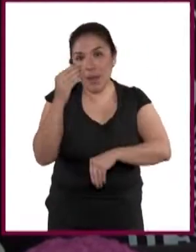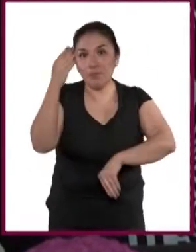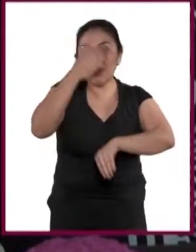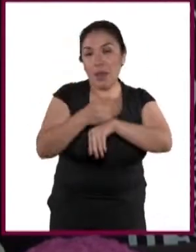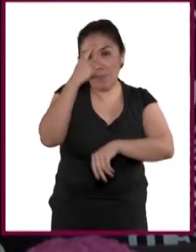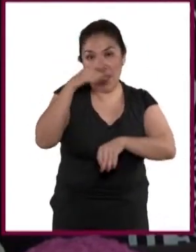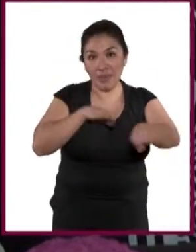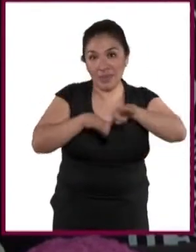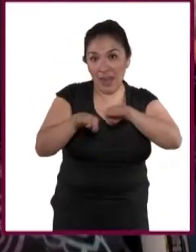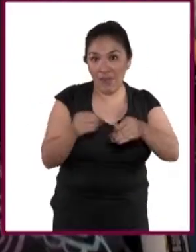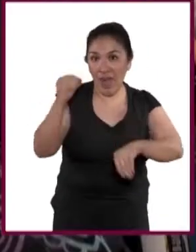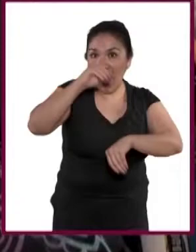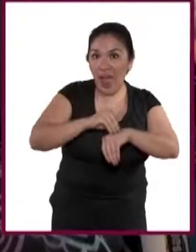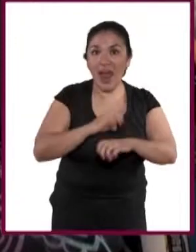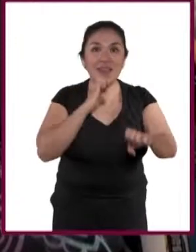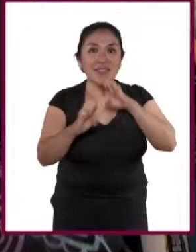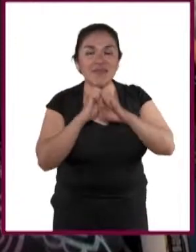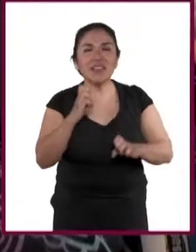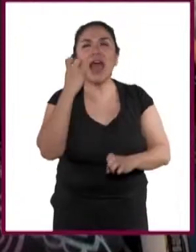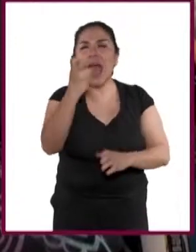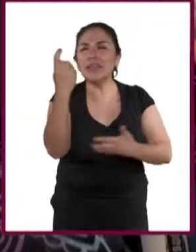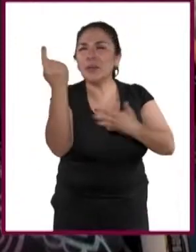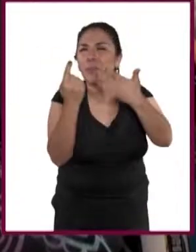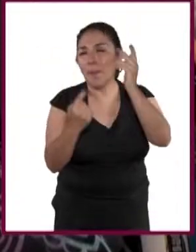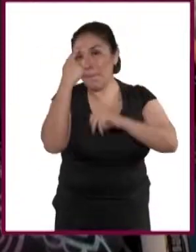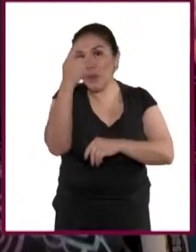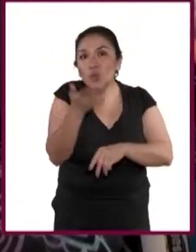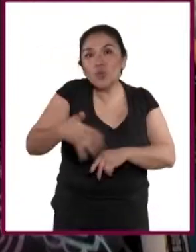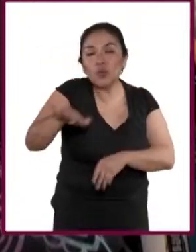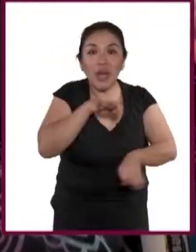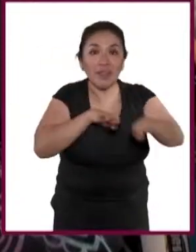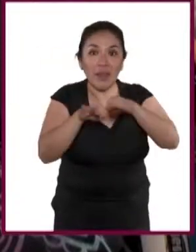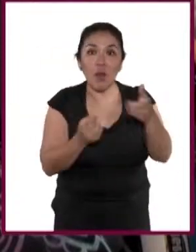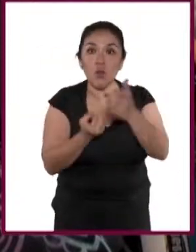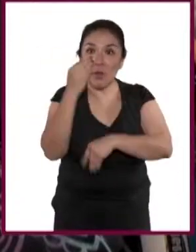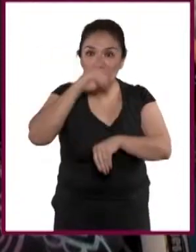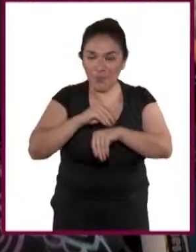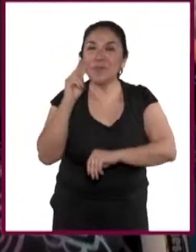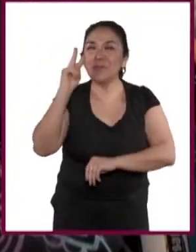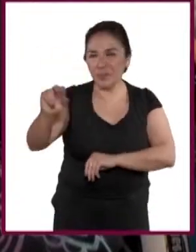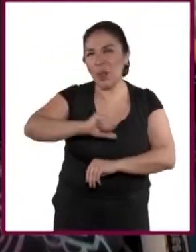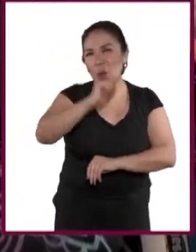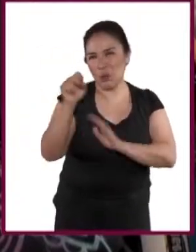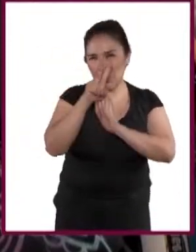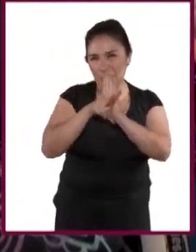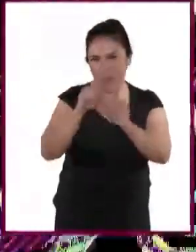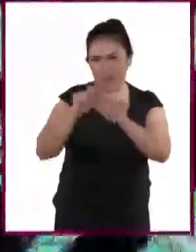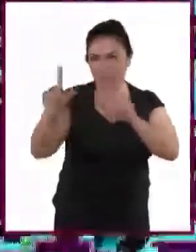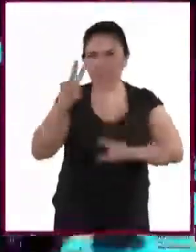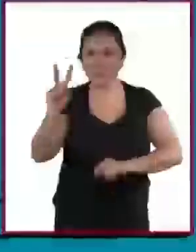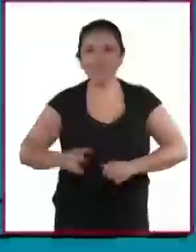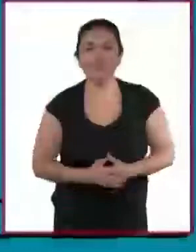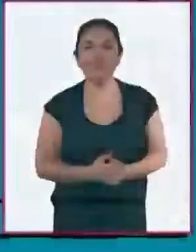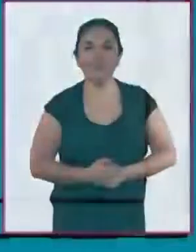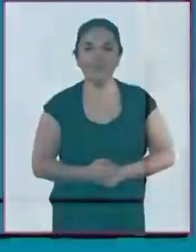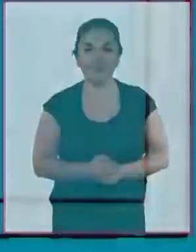una entrevista de trabajo y todas esas cosas que implican la búsqueda de empleo. Acompáñame a ver el siguiente video.